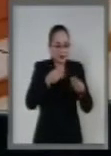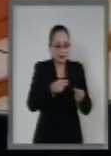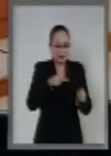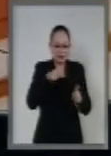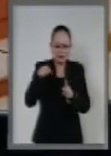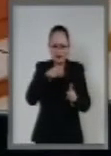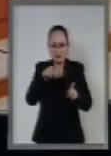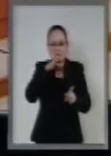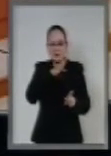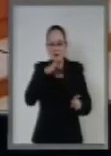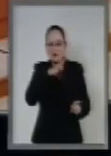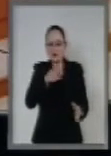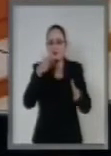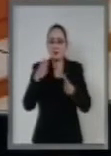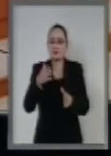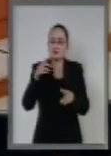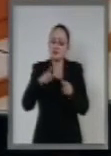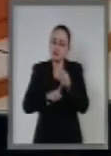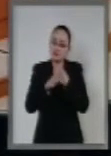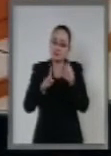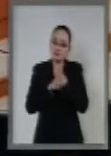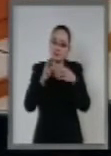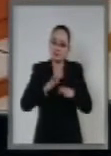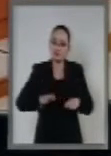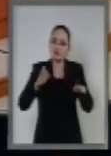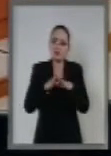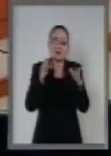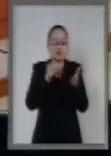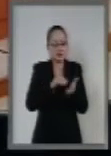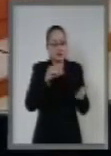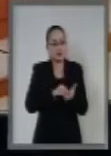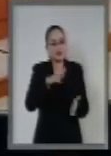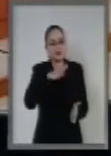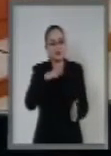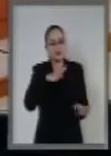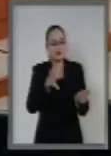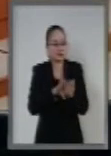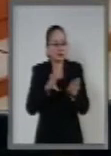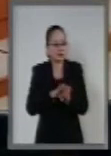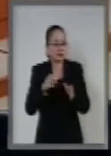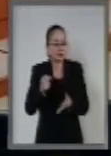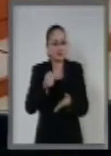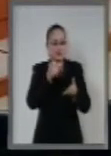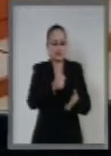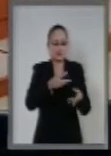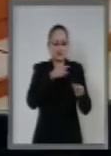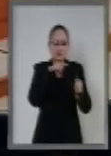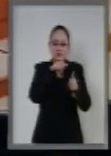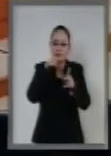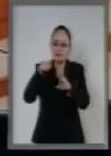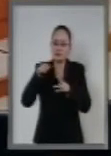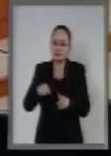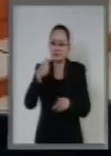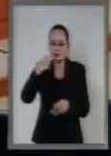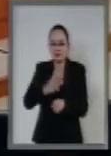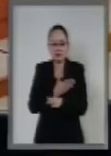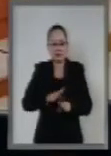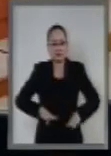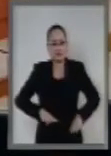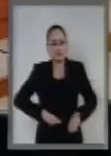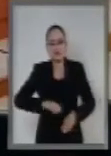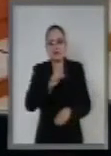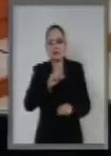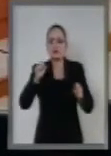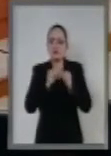problema fundamental que subsiste es la efectividad de su aplicación en términos de beneficios concretos a la sociedad.